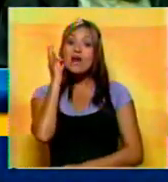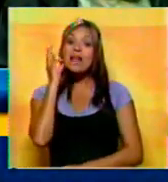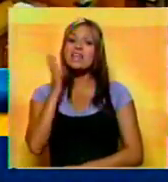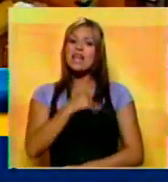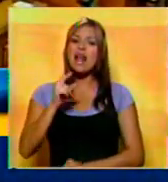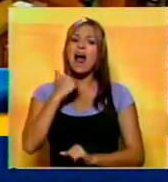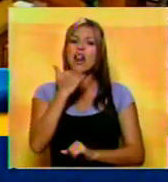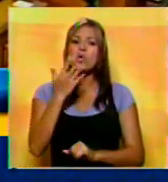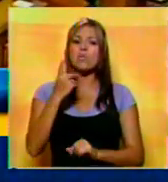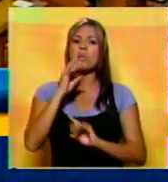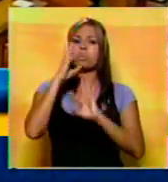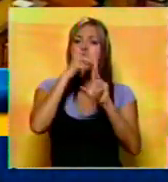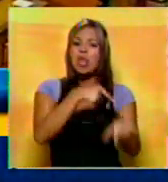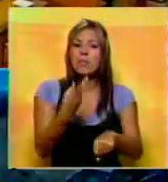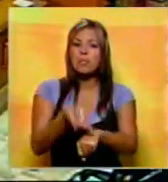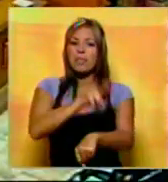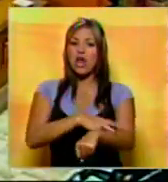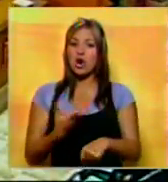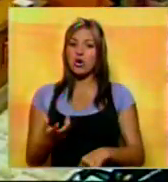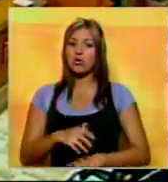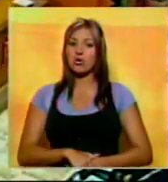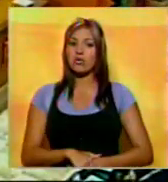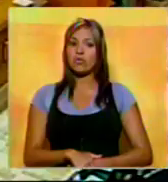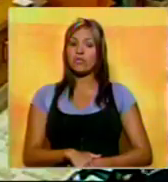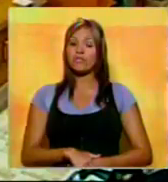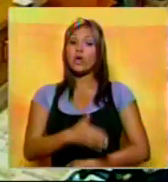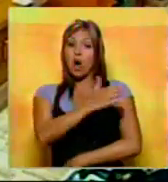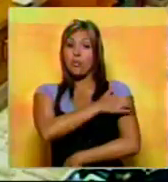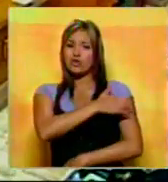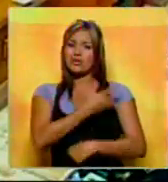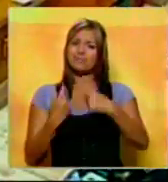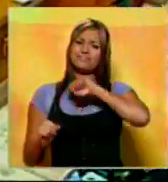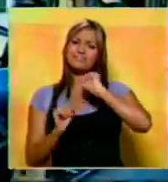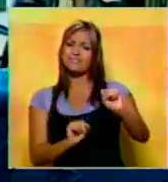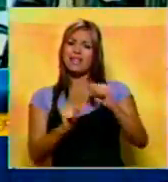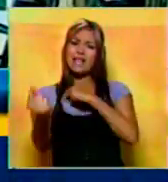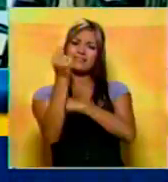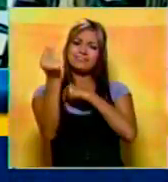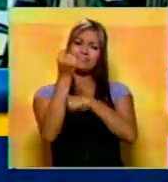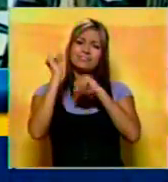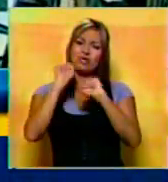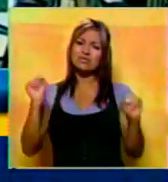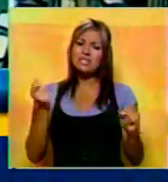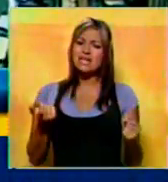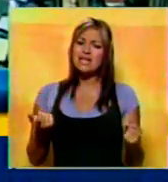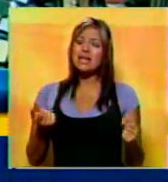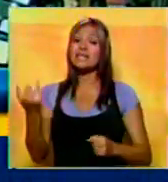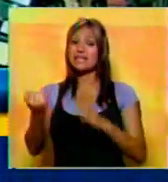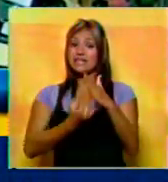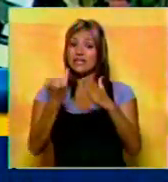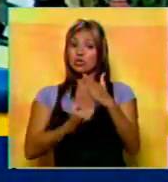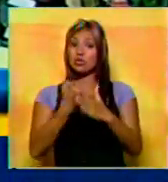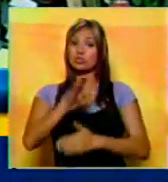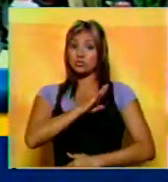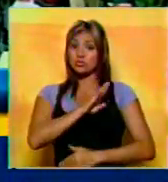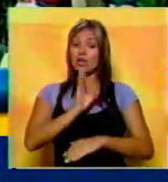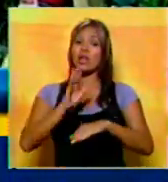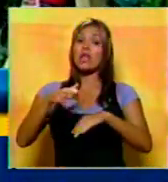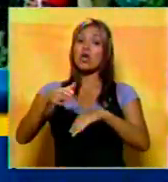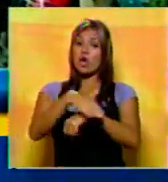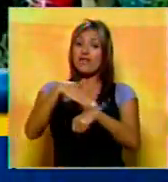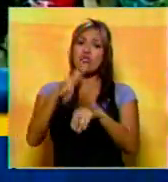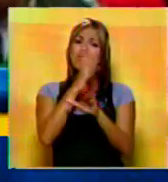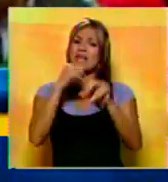prostituirlos. Por su parte, la bancada opositora repudió las acusaciones. Consideran que las instituciones del Estado no